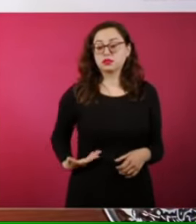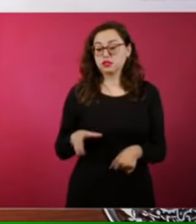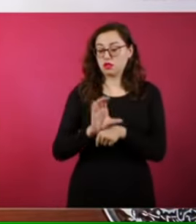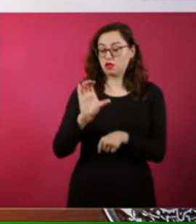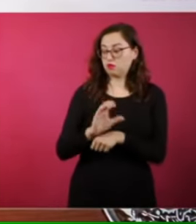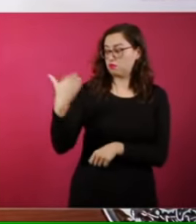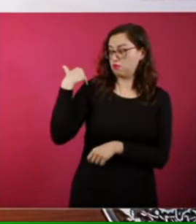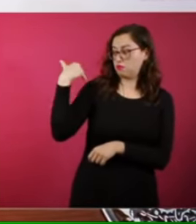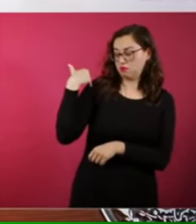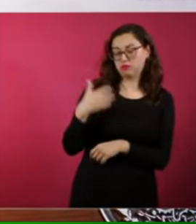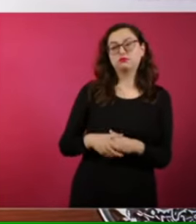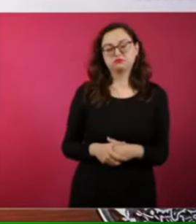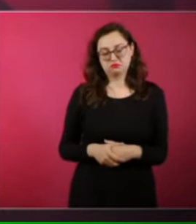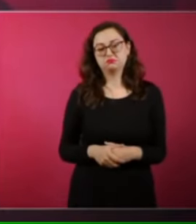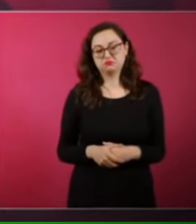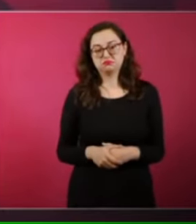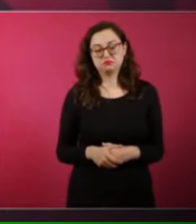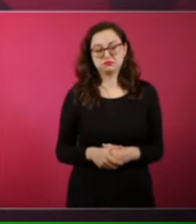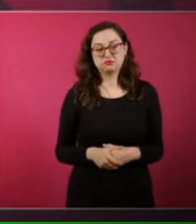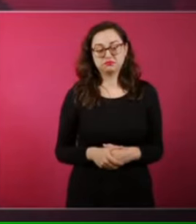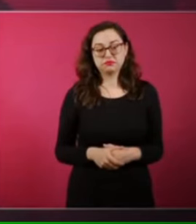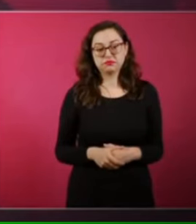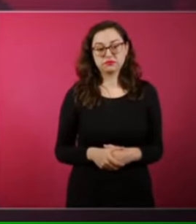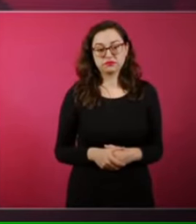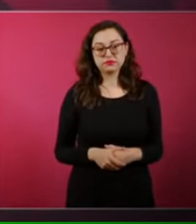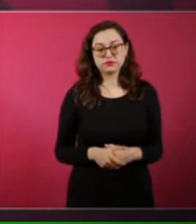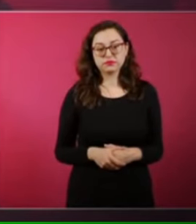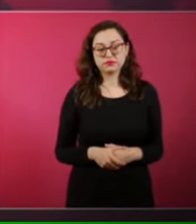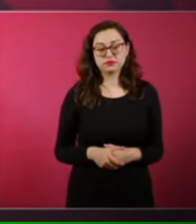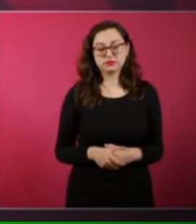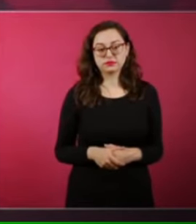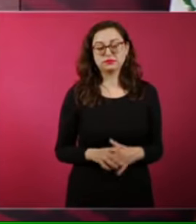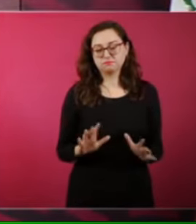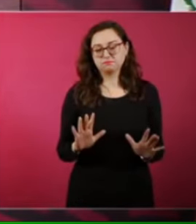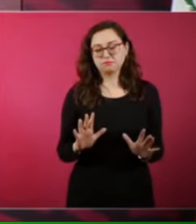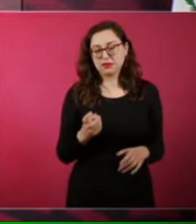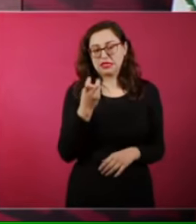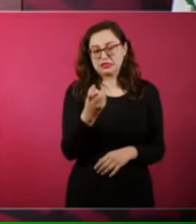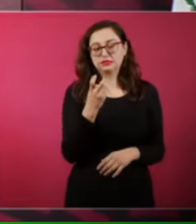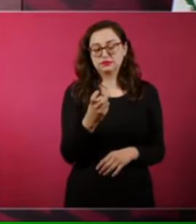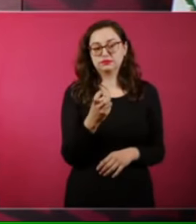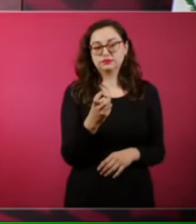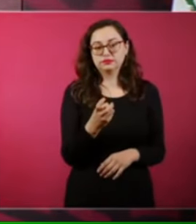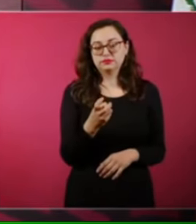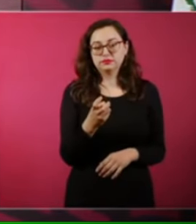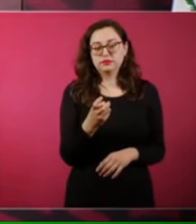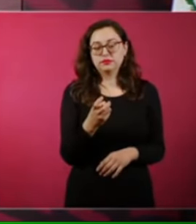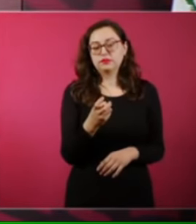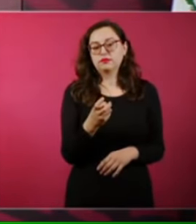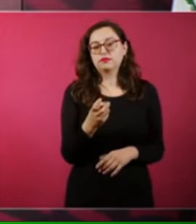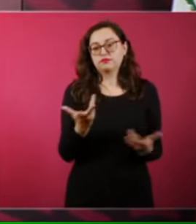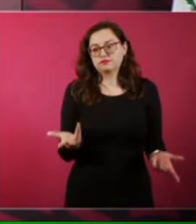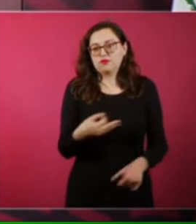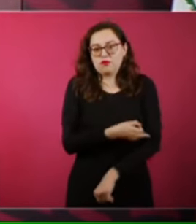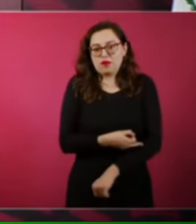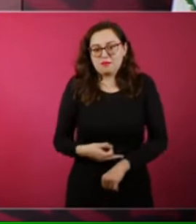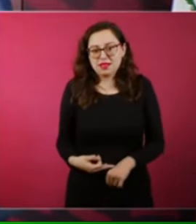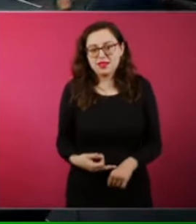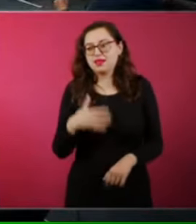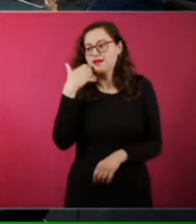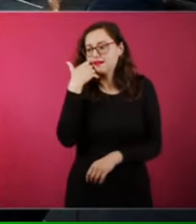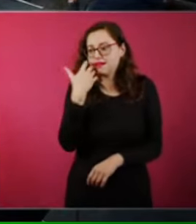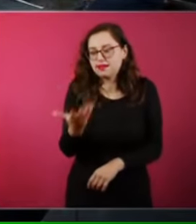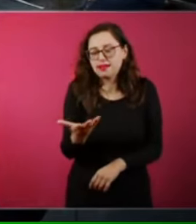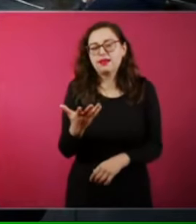Gustavo Petro. Entonces, es algo que a los familiares, a